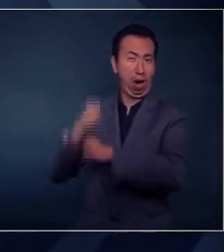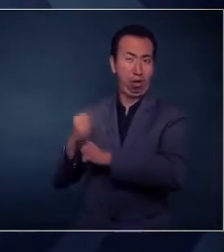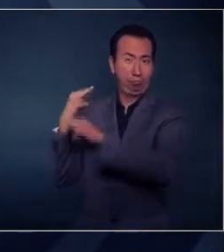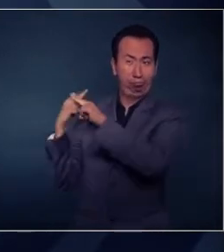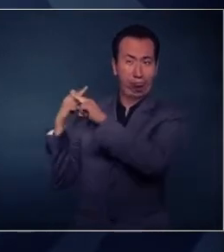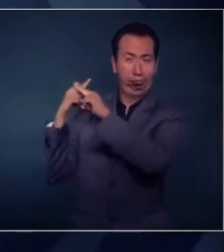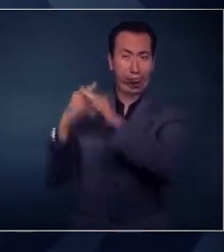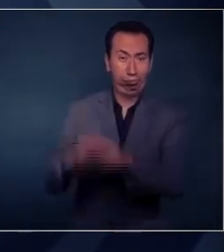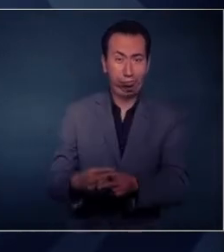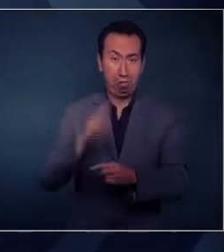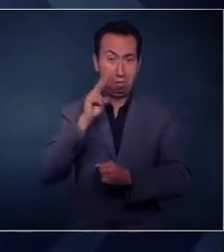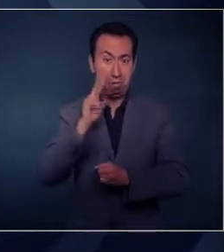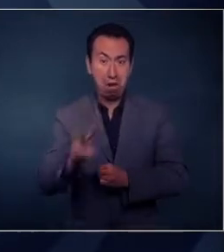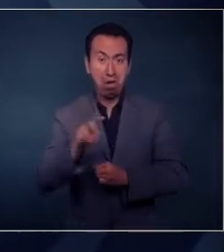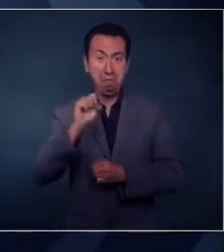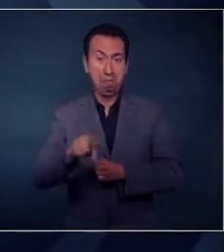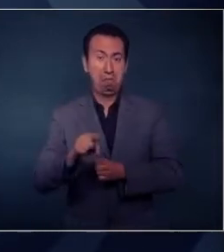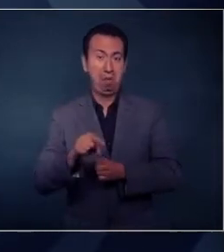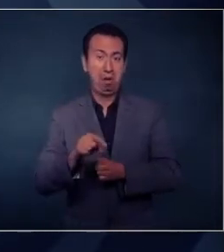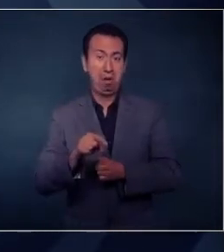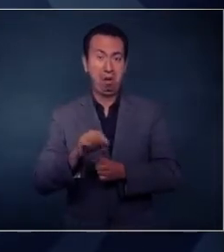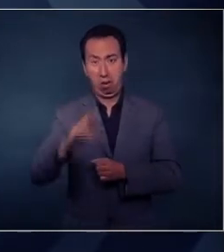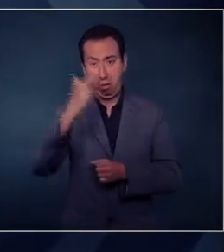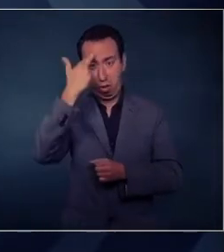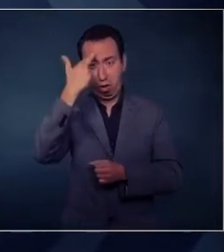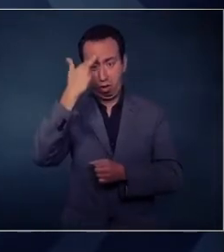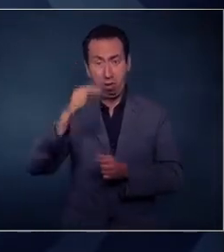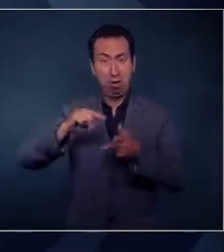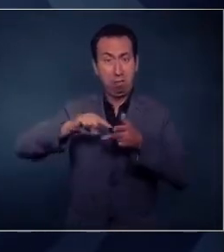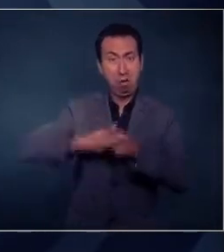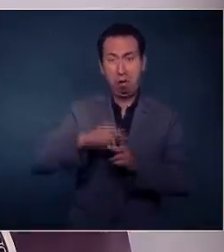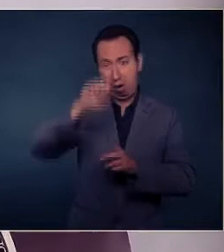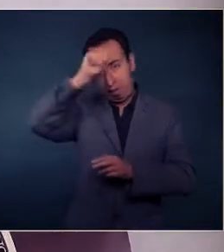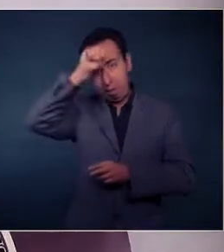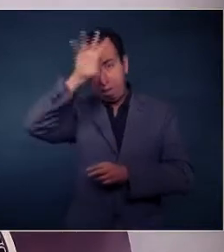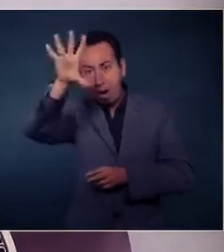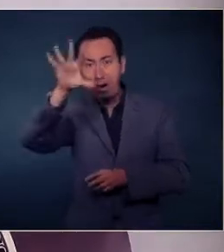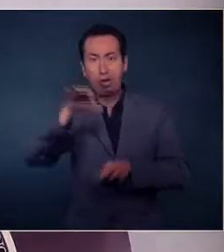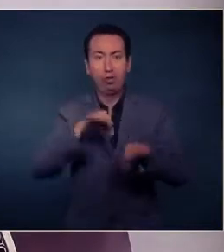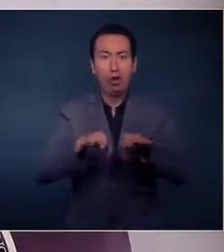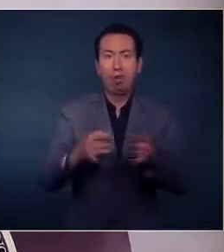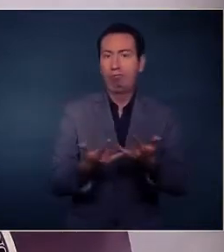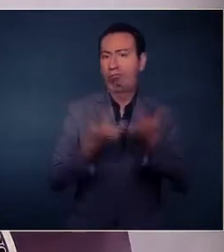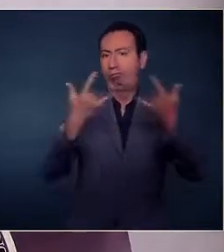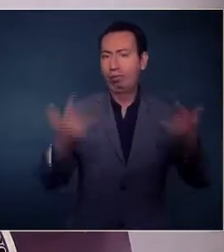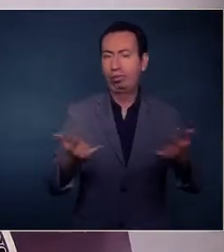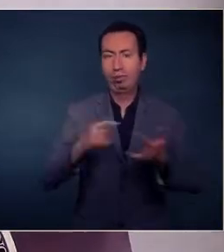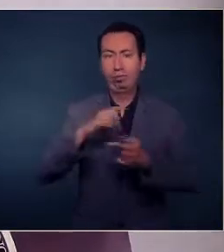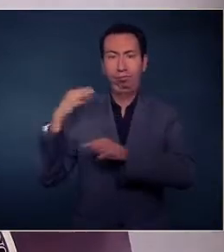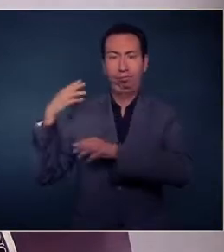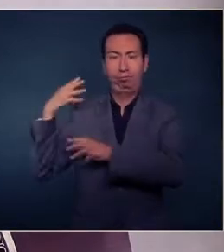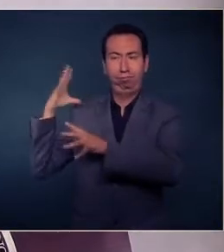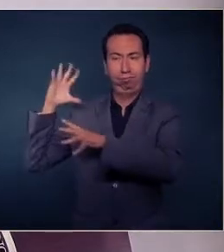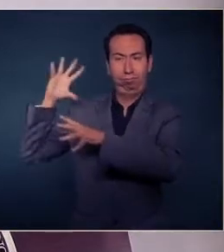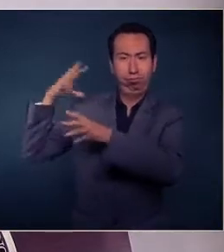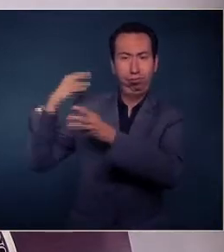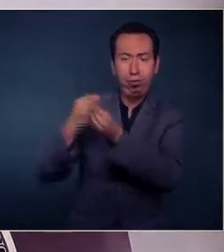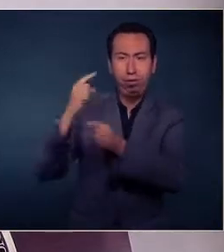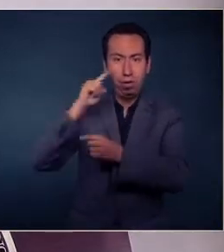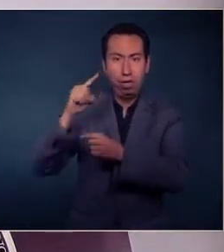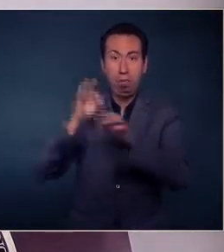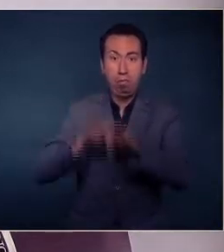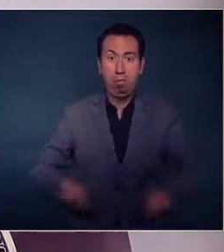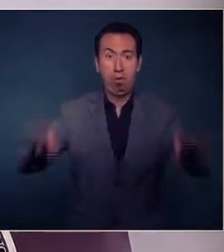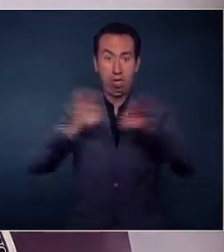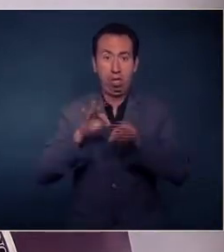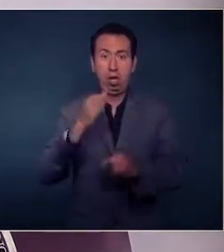desarrollo de este país, desde la época minera, por supuesto los episodios de la historia, y hoy Guanajuato enfrenta uno de los retos más